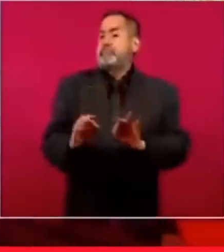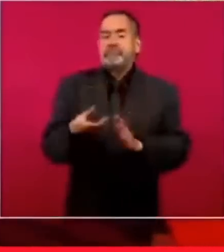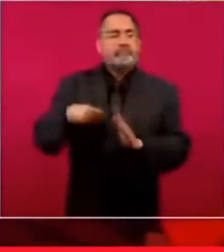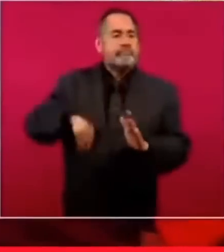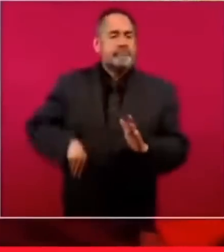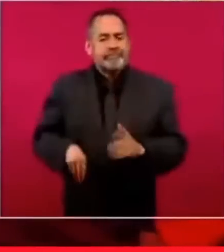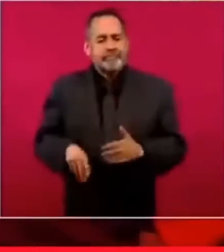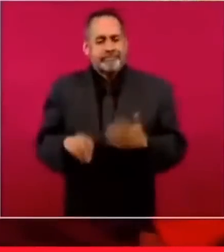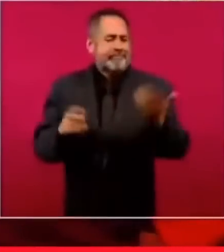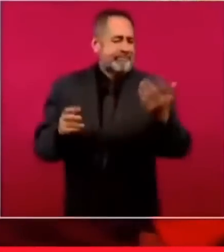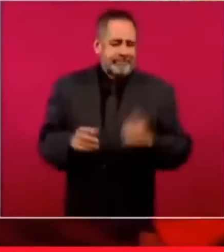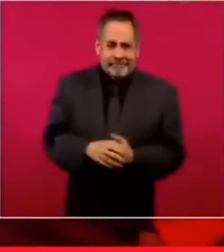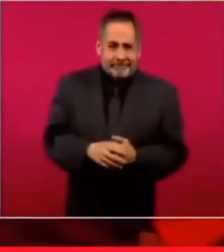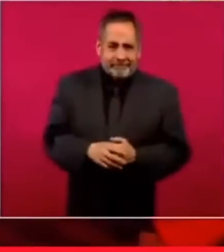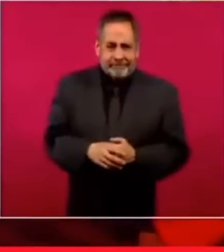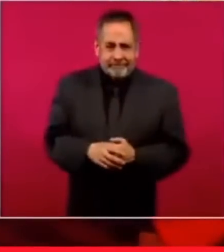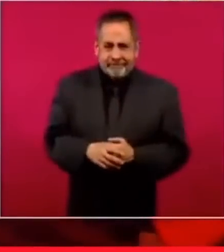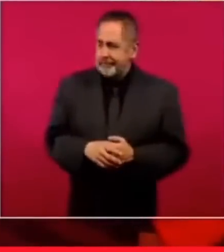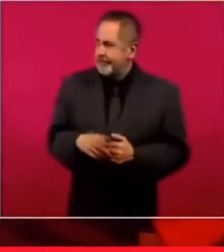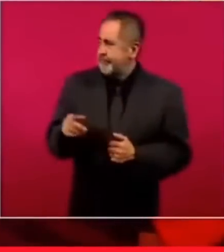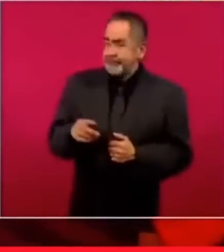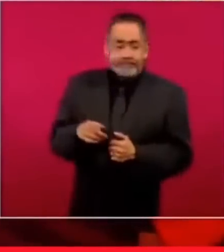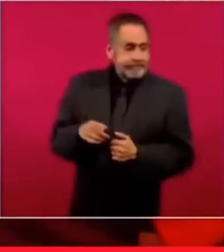destruían para construir